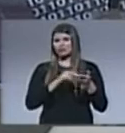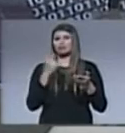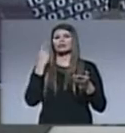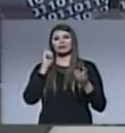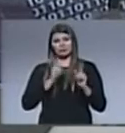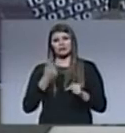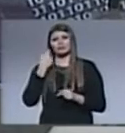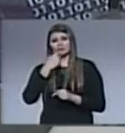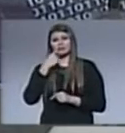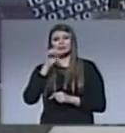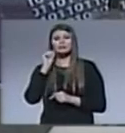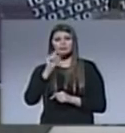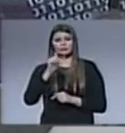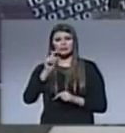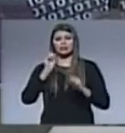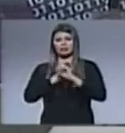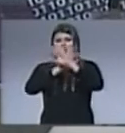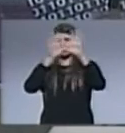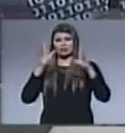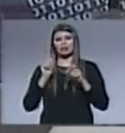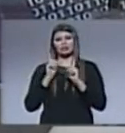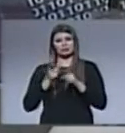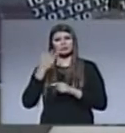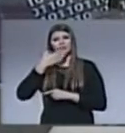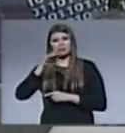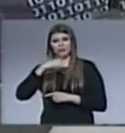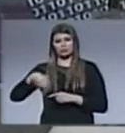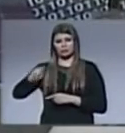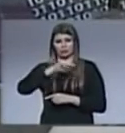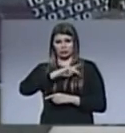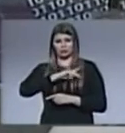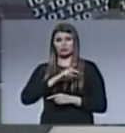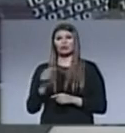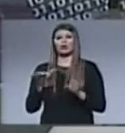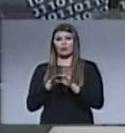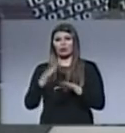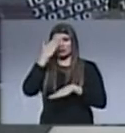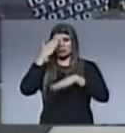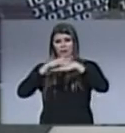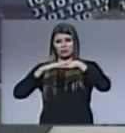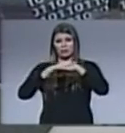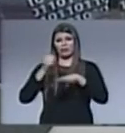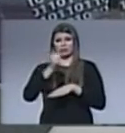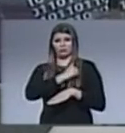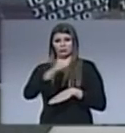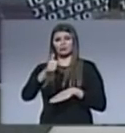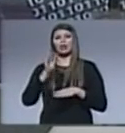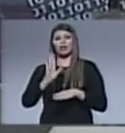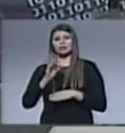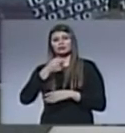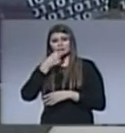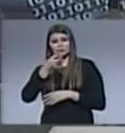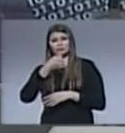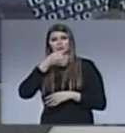advertirle a la gente y decirlo en forma clara y comprensible. El apóstol Pablo así lo hizo. Y si Pablo lo hizo así,